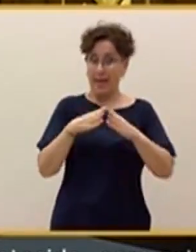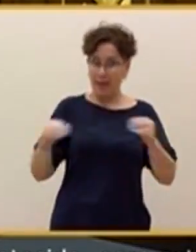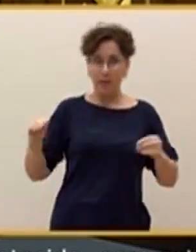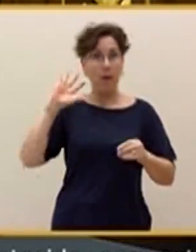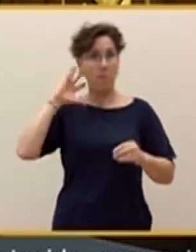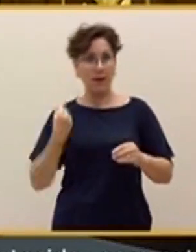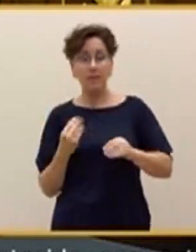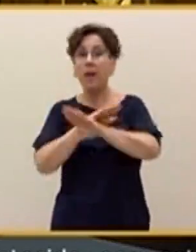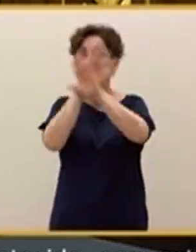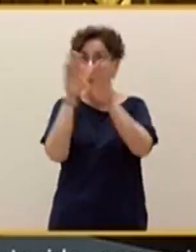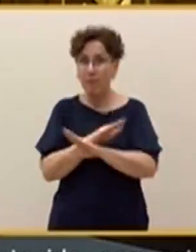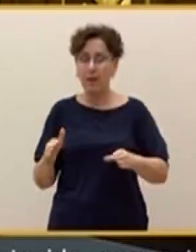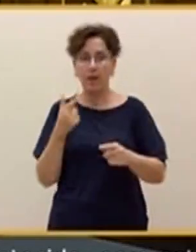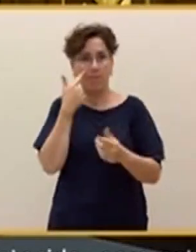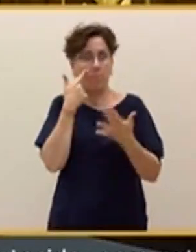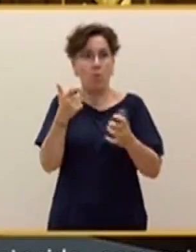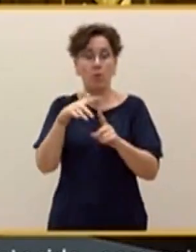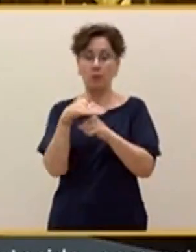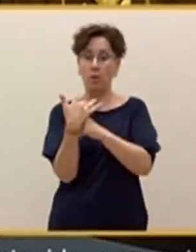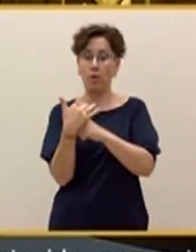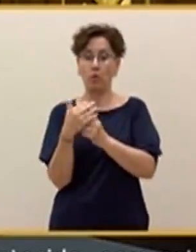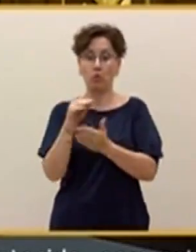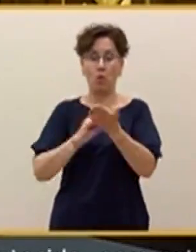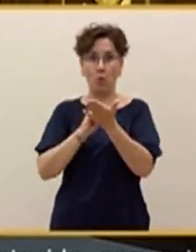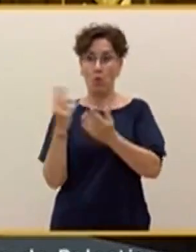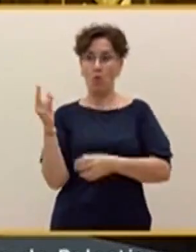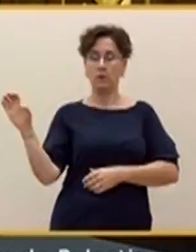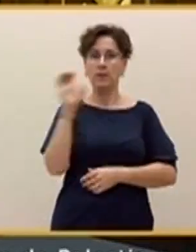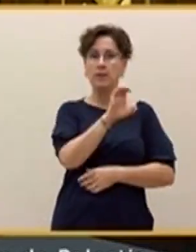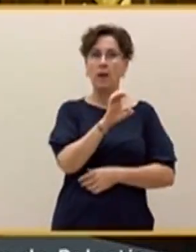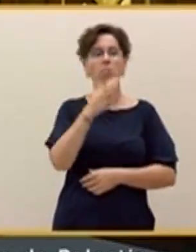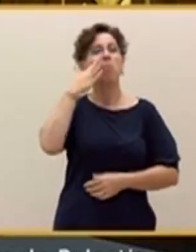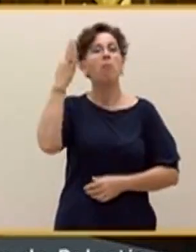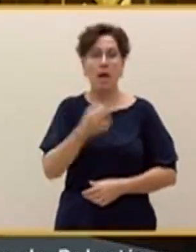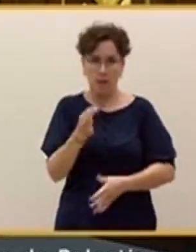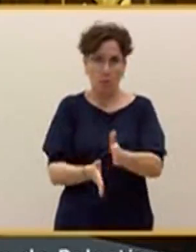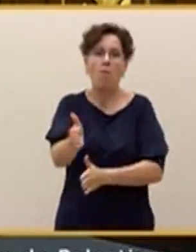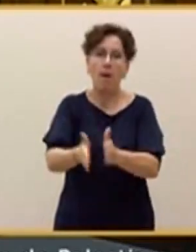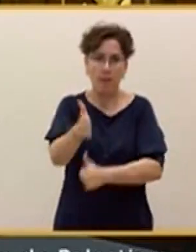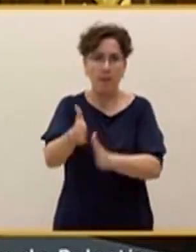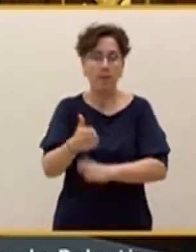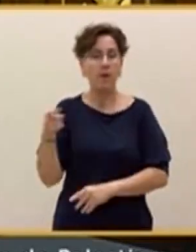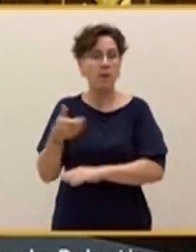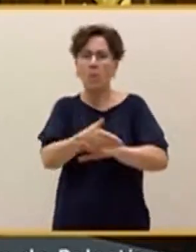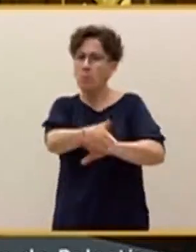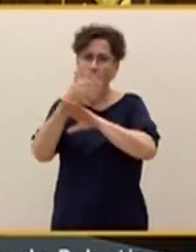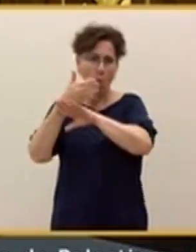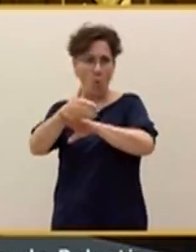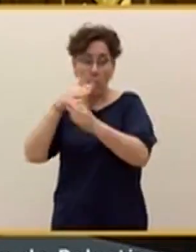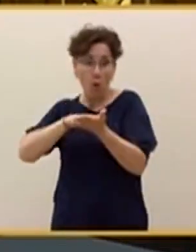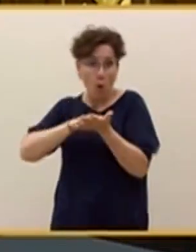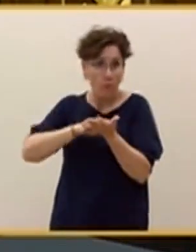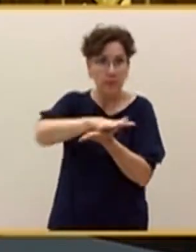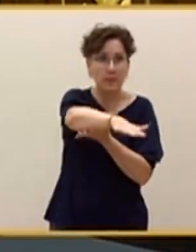solución de los dos estados está en peligro, en serio peligro, de ser viable. La ofensiva que está llevando a cabo solo